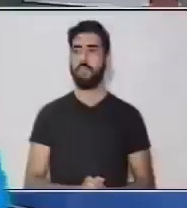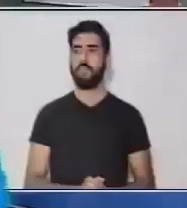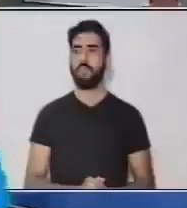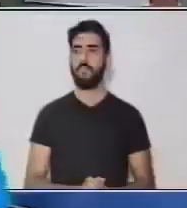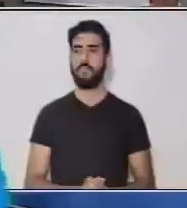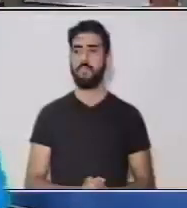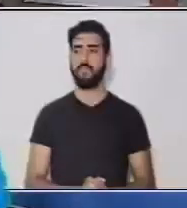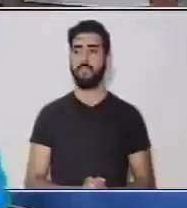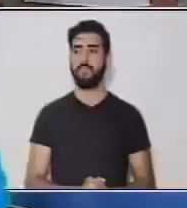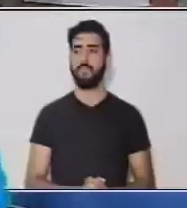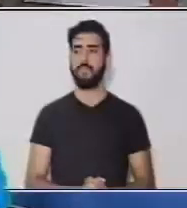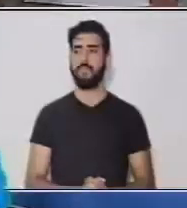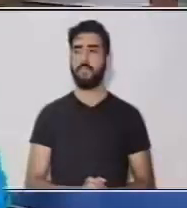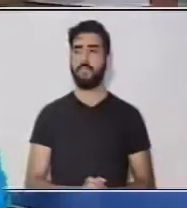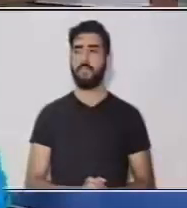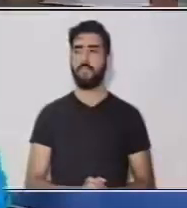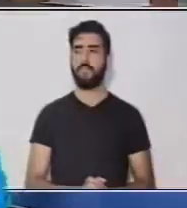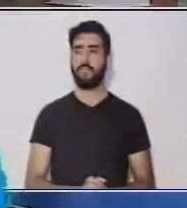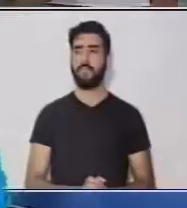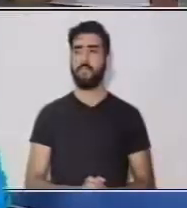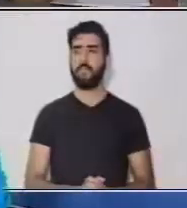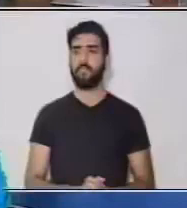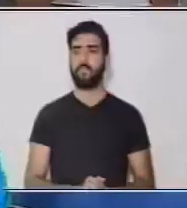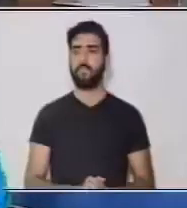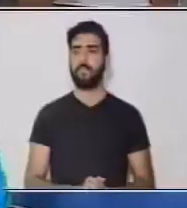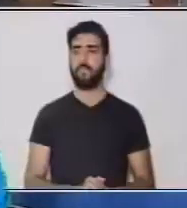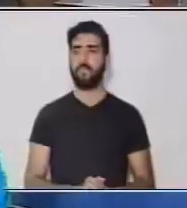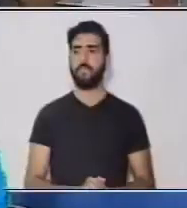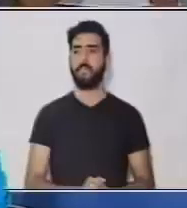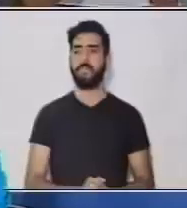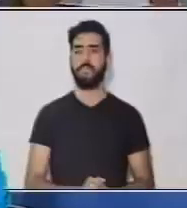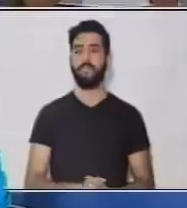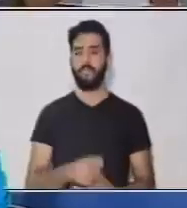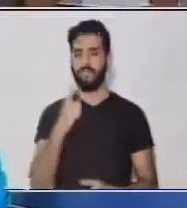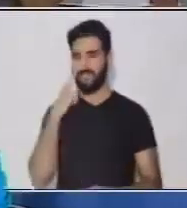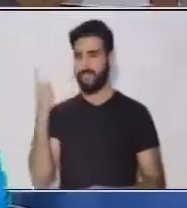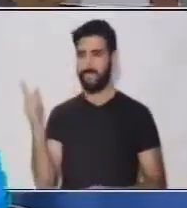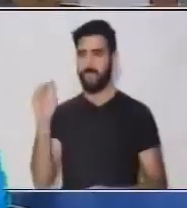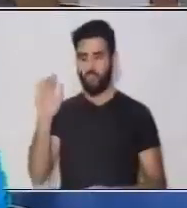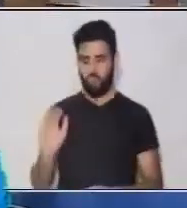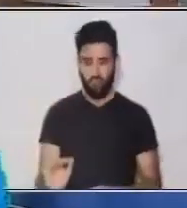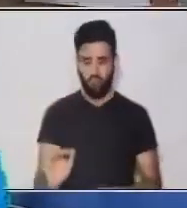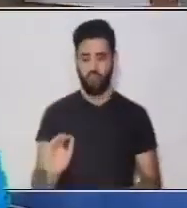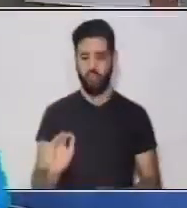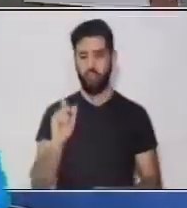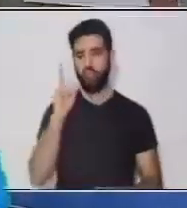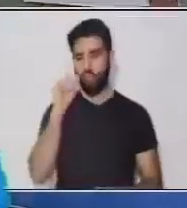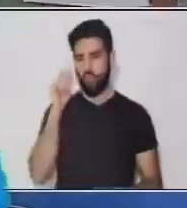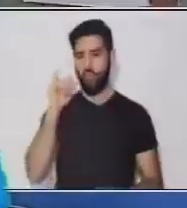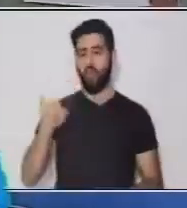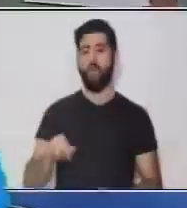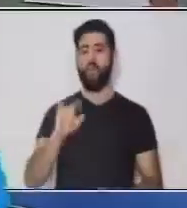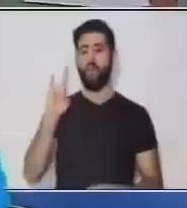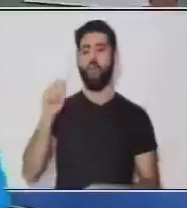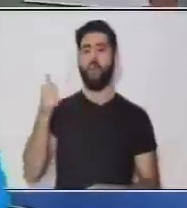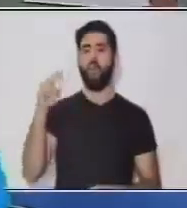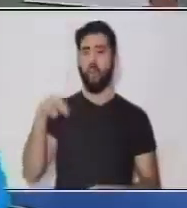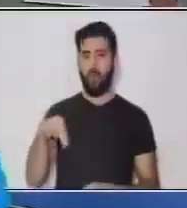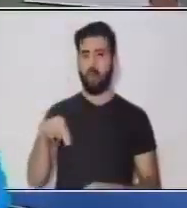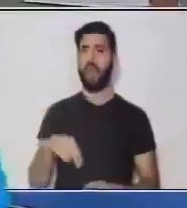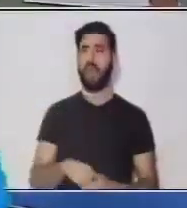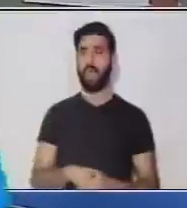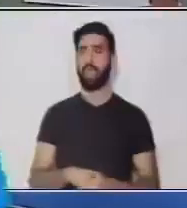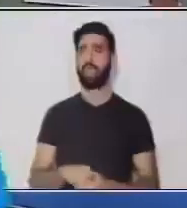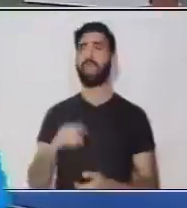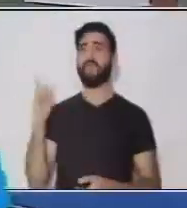¿Verdad? Vamos a colocar acá Juan... Recuerda que... Yo utilizo... Les voy a contar... Tengo un